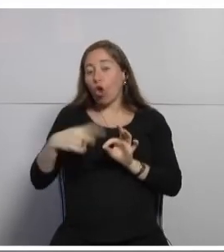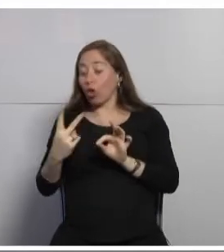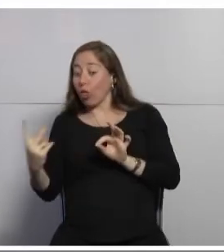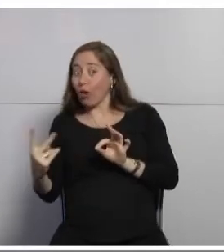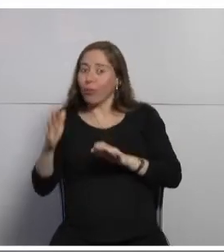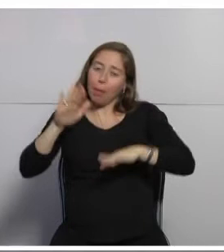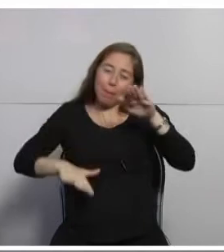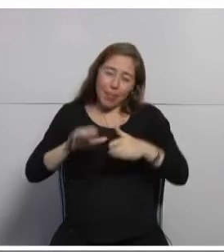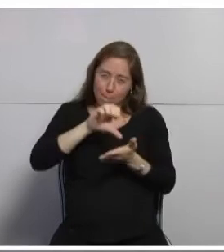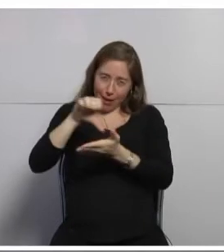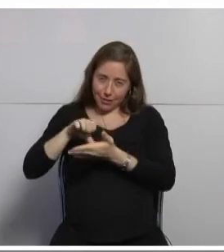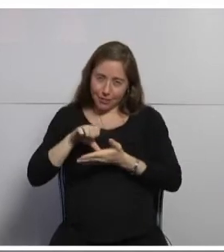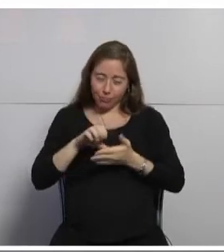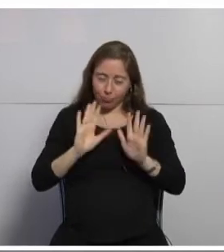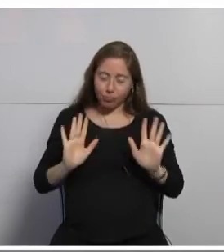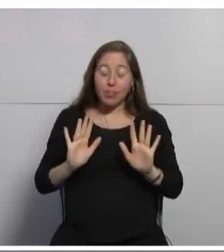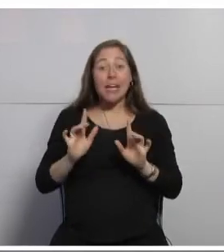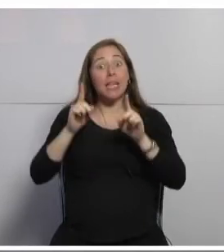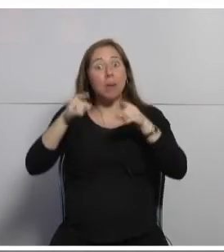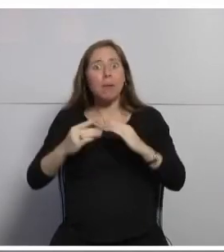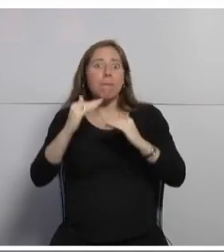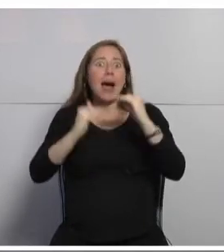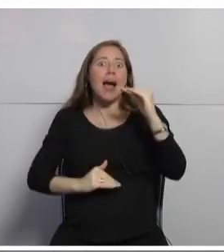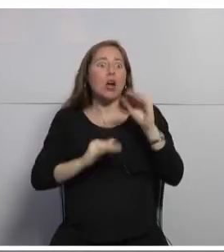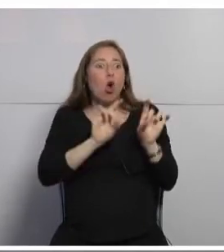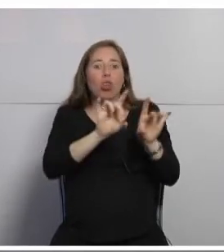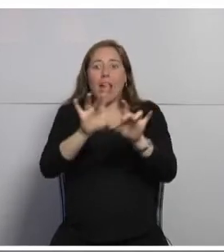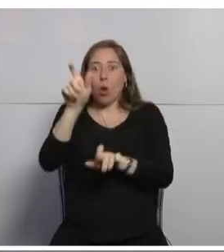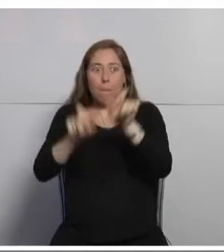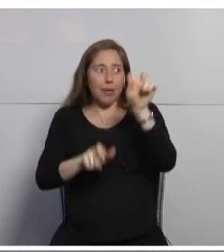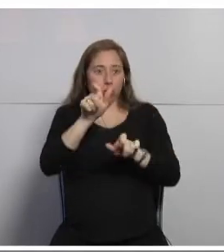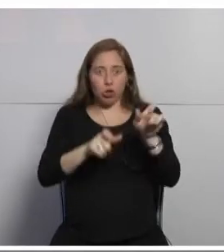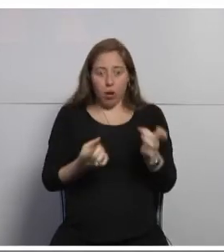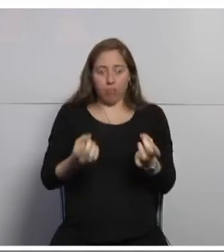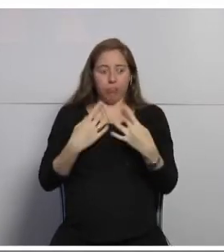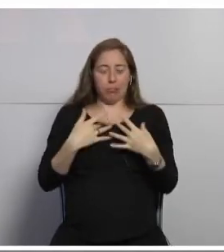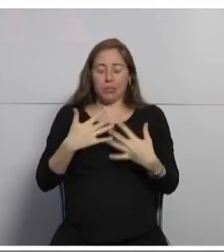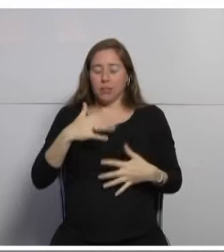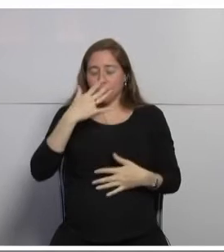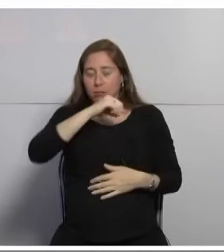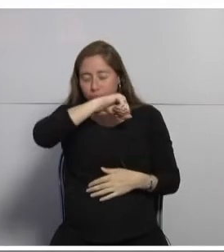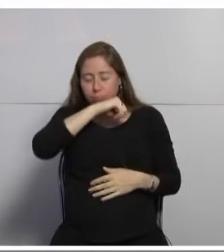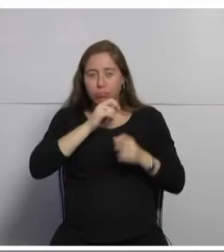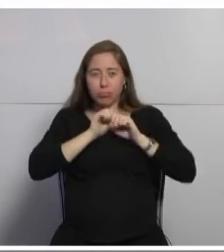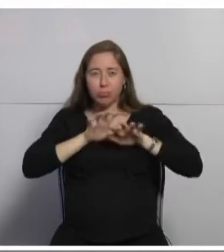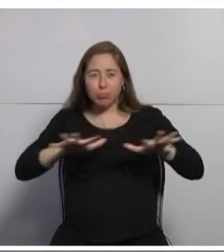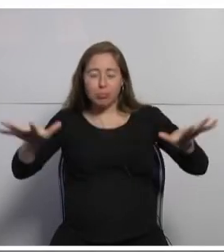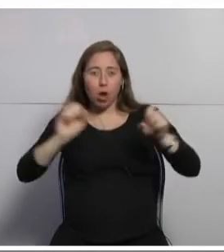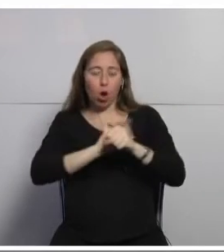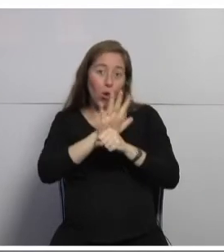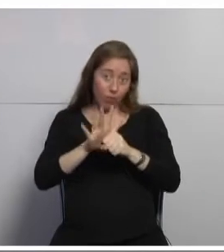evitar la profilación de contagios o sea que se evite digamos la esparción del